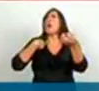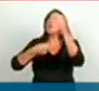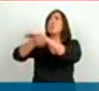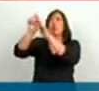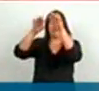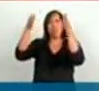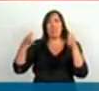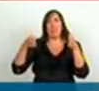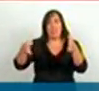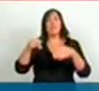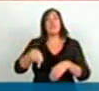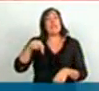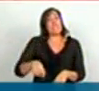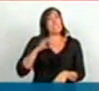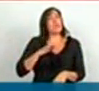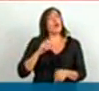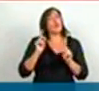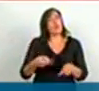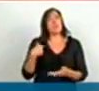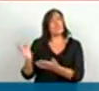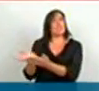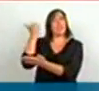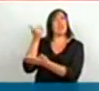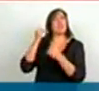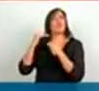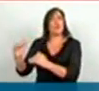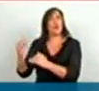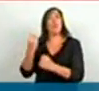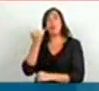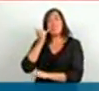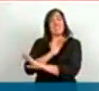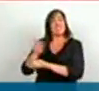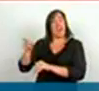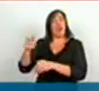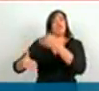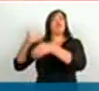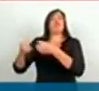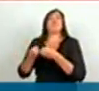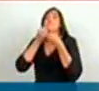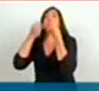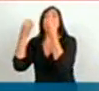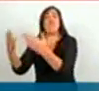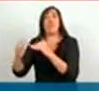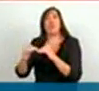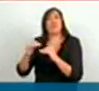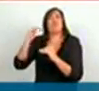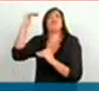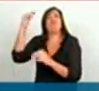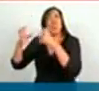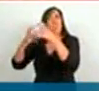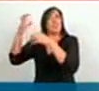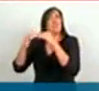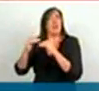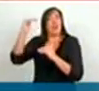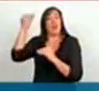hemos decidido eliminar este subsidio porque entendemos que la industria esta ha alcanzado tal grado de desarrollo